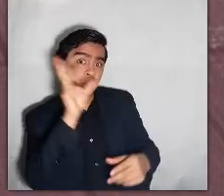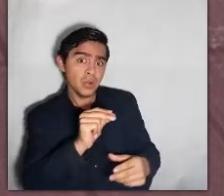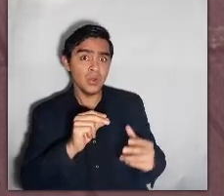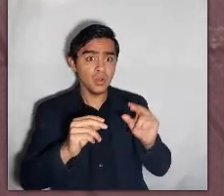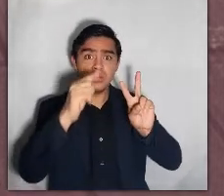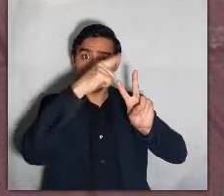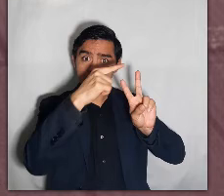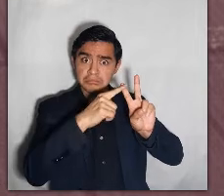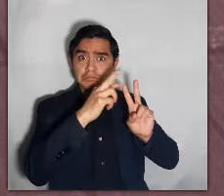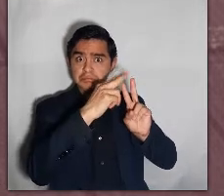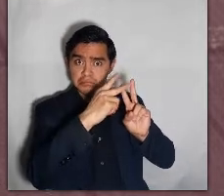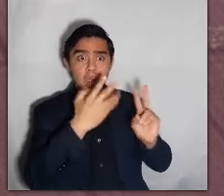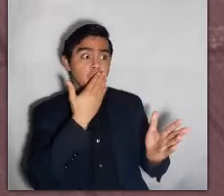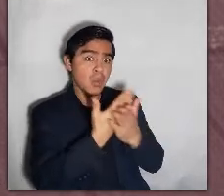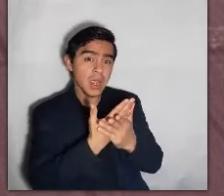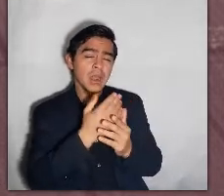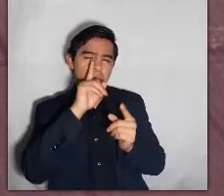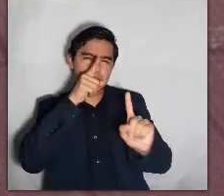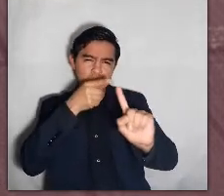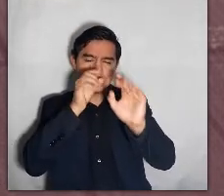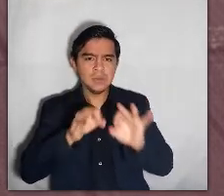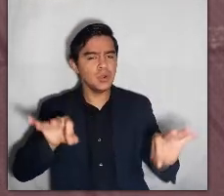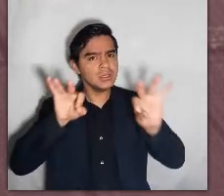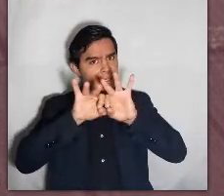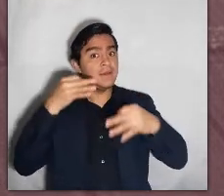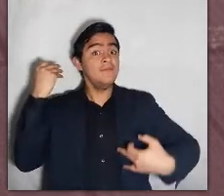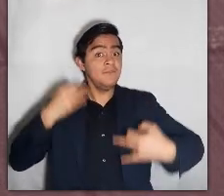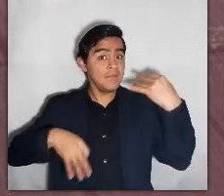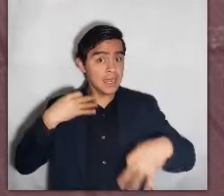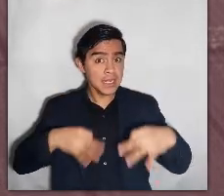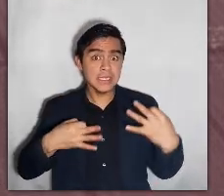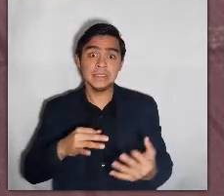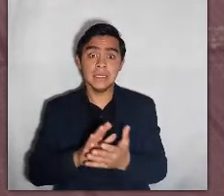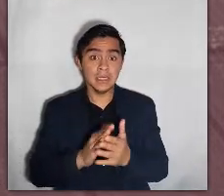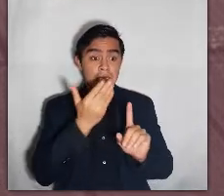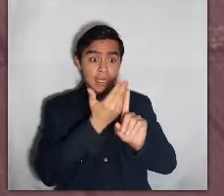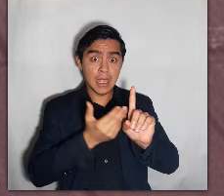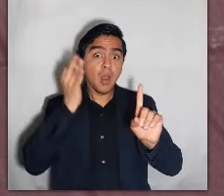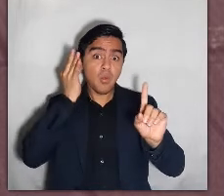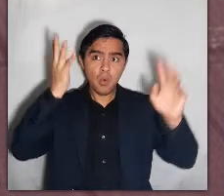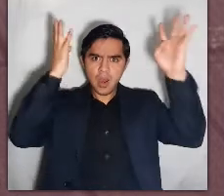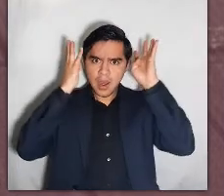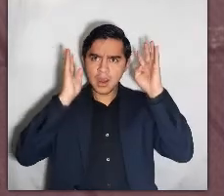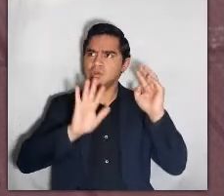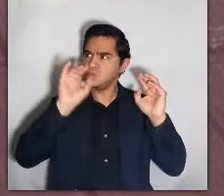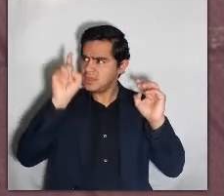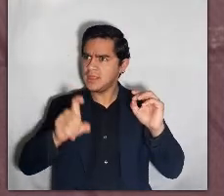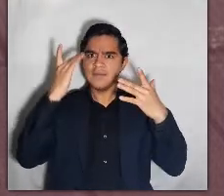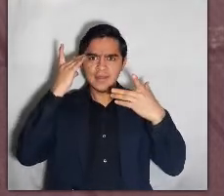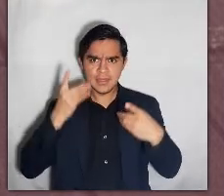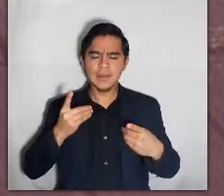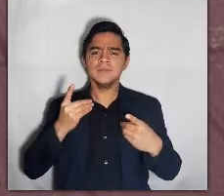porque las dos opciones son buenas, siempre que ellas sean felices. Lo importante es que cada